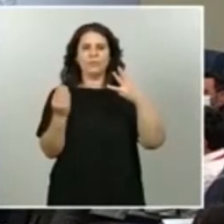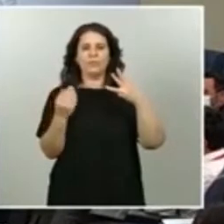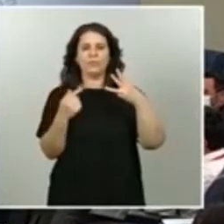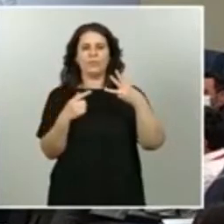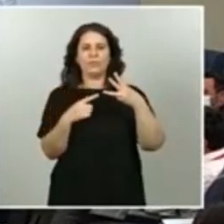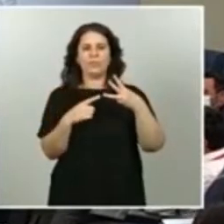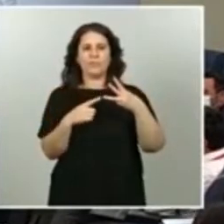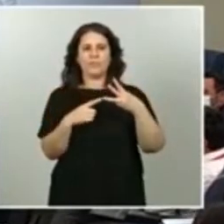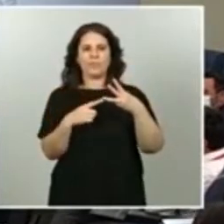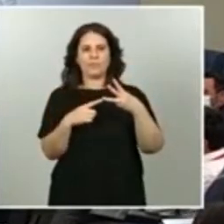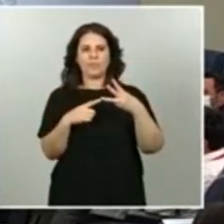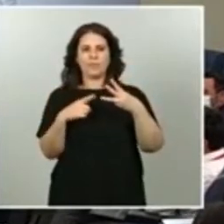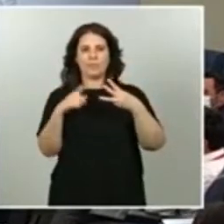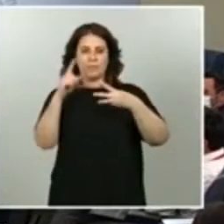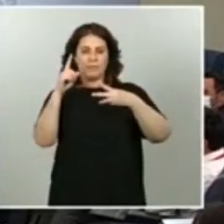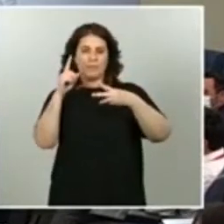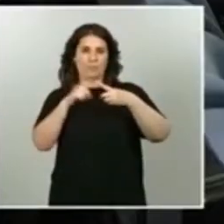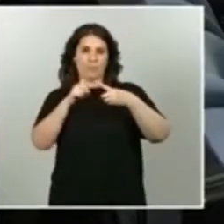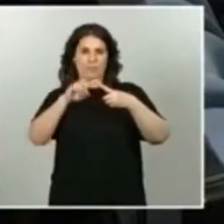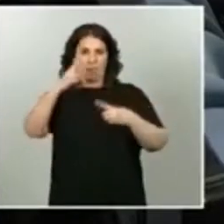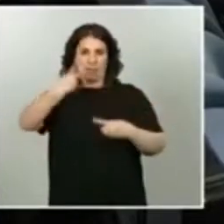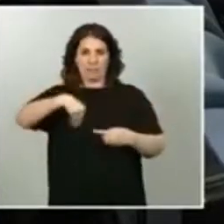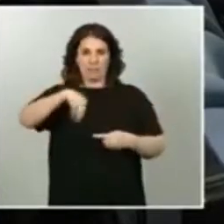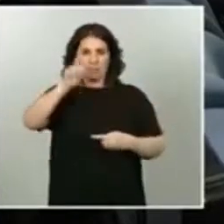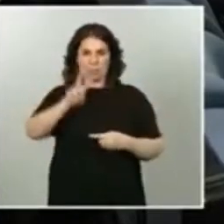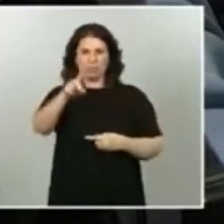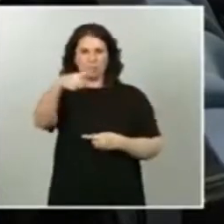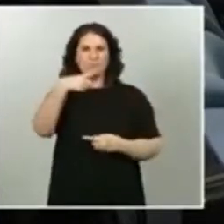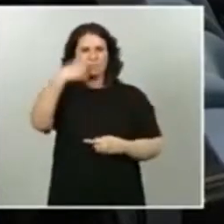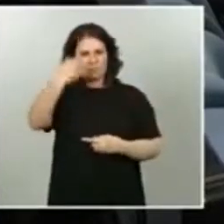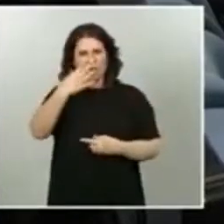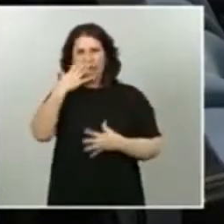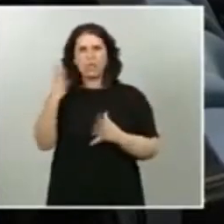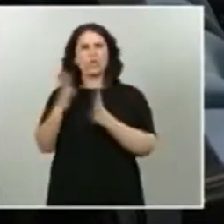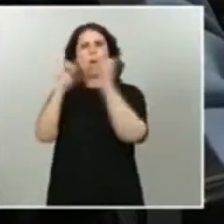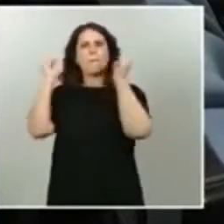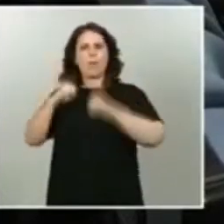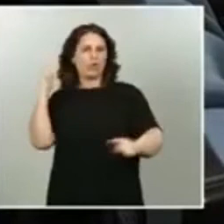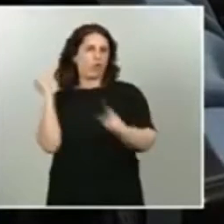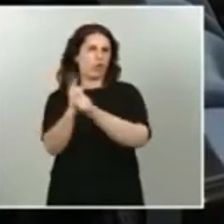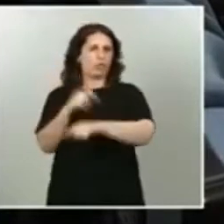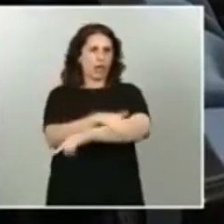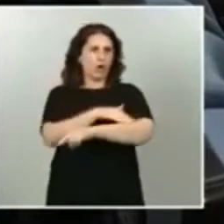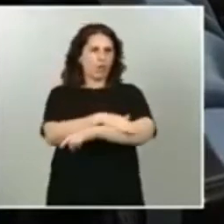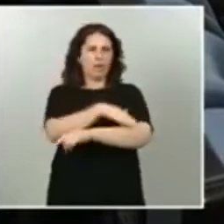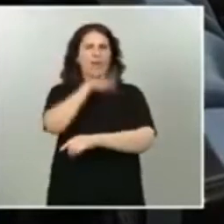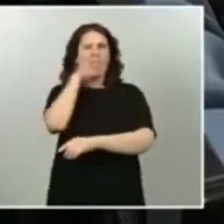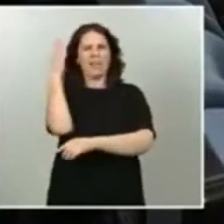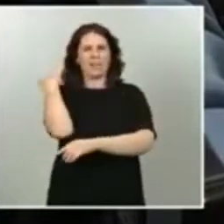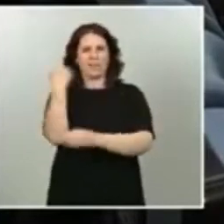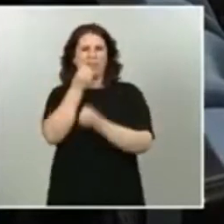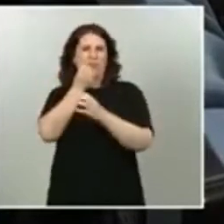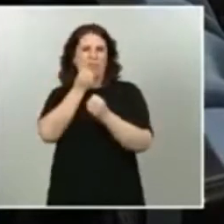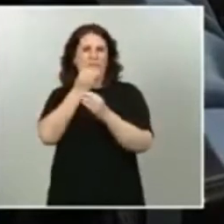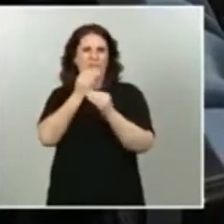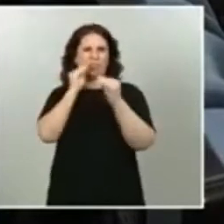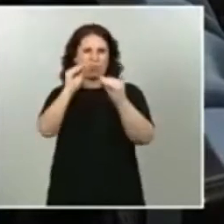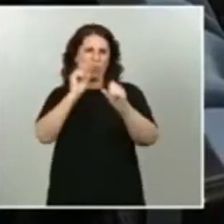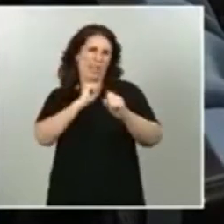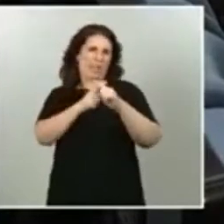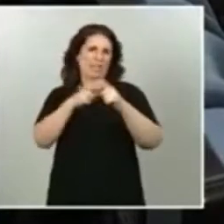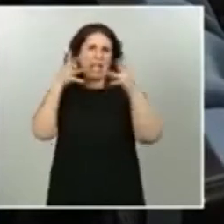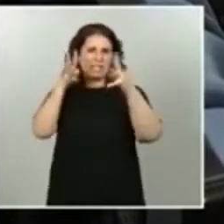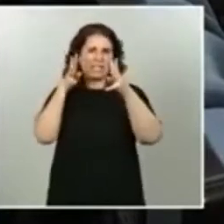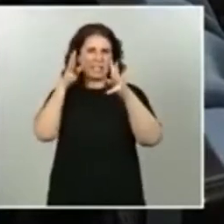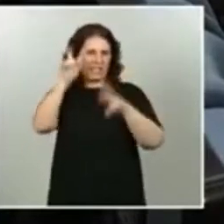Al vicepresidente segundo, usted insiste en que hay un complot contra el Gobierno detrás de las informaciones sobre el caso de su exasesora. También ha